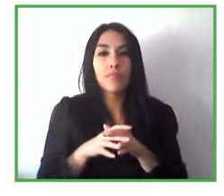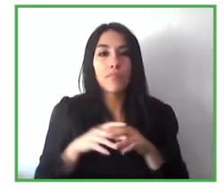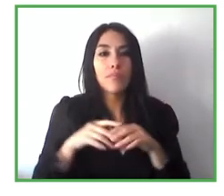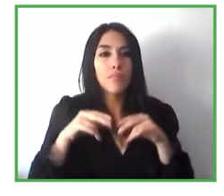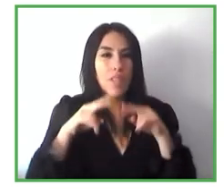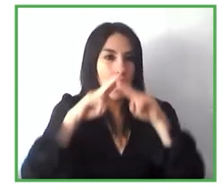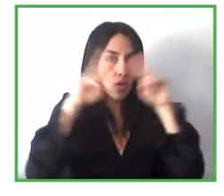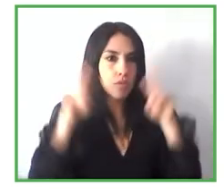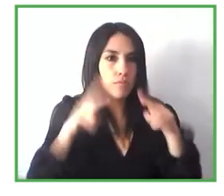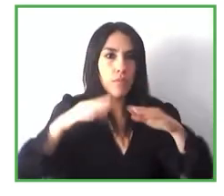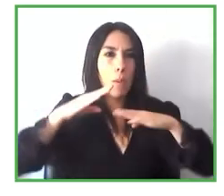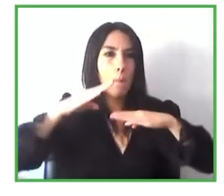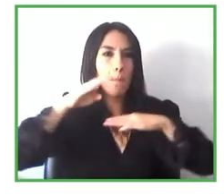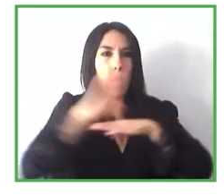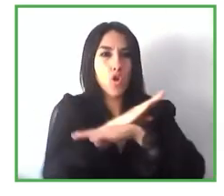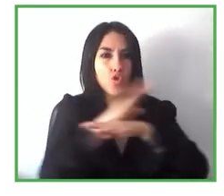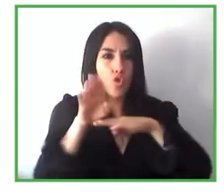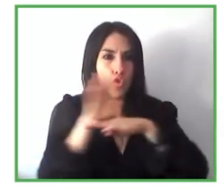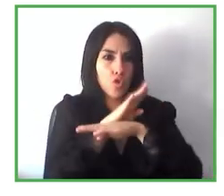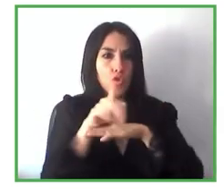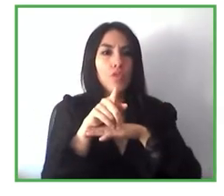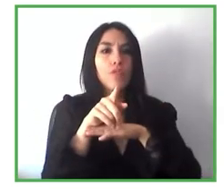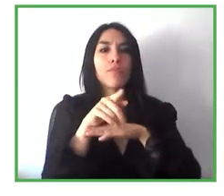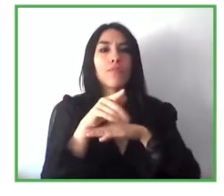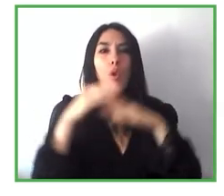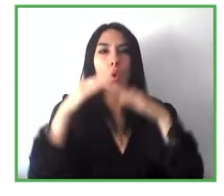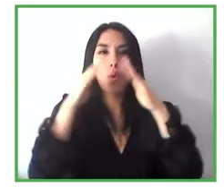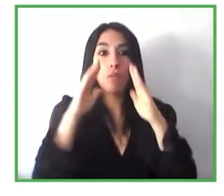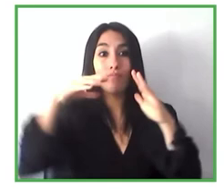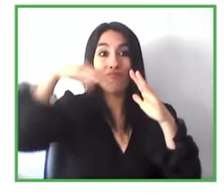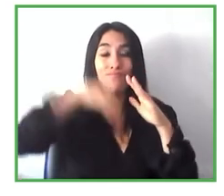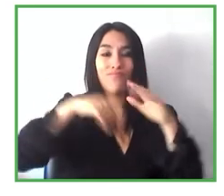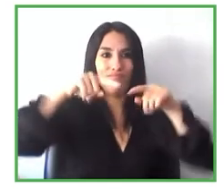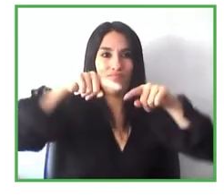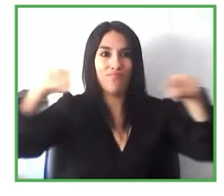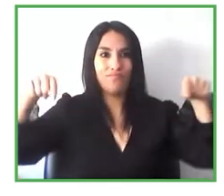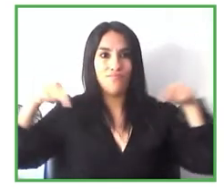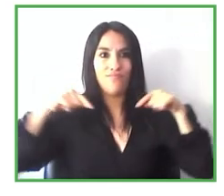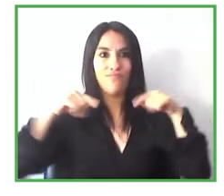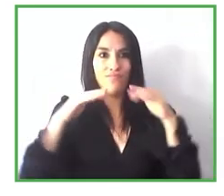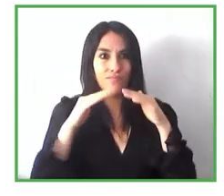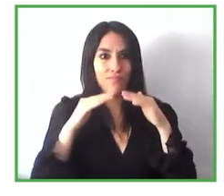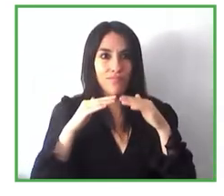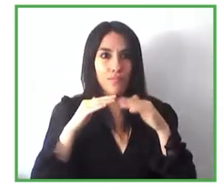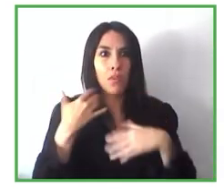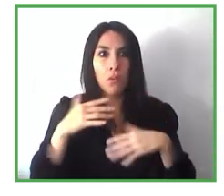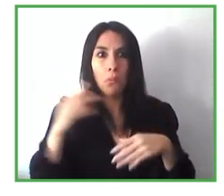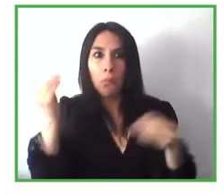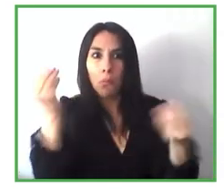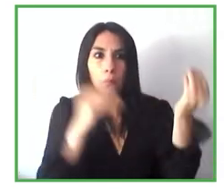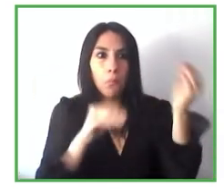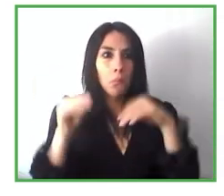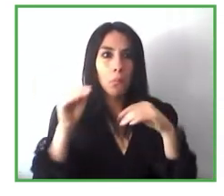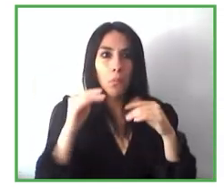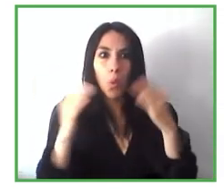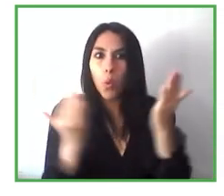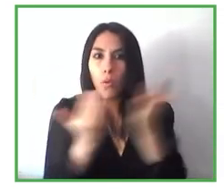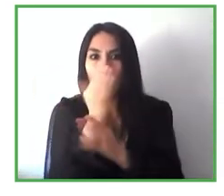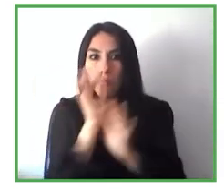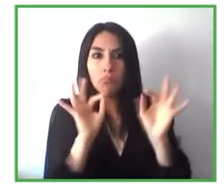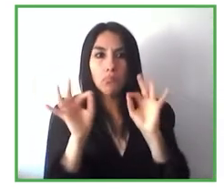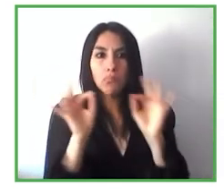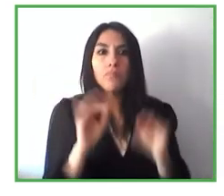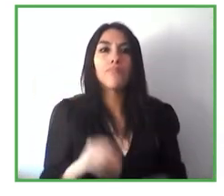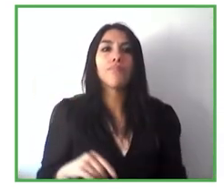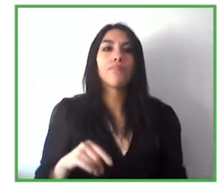introduciendo dentro del propio mobiliario sensórica diferente tipo de mallas de sensores dentro de los respaldos y los asientos de sofás